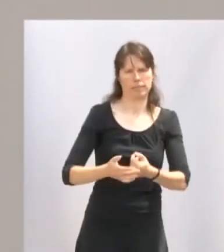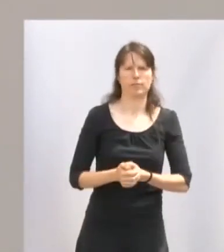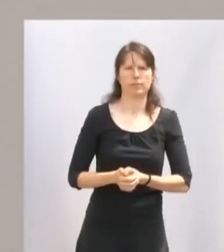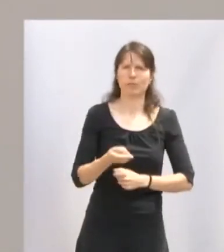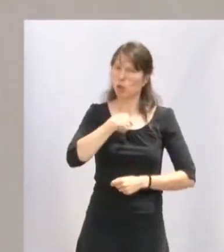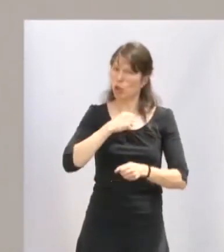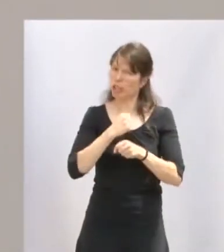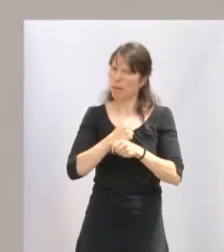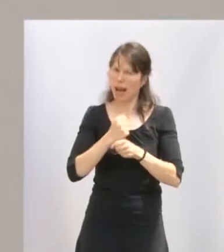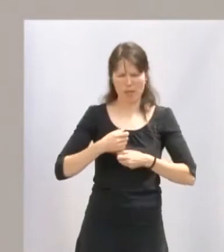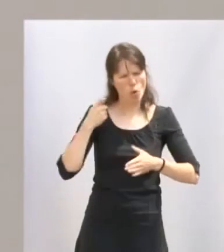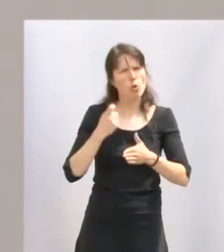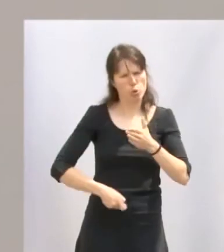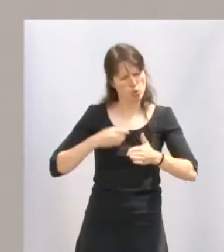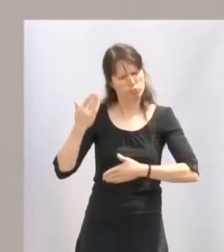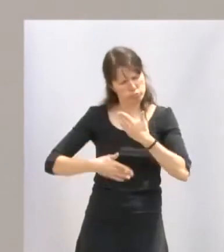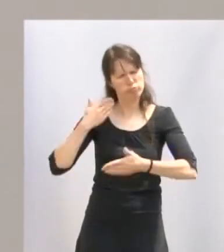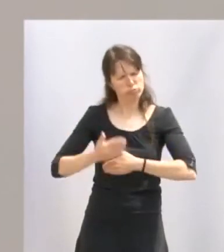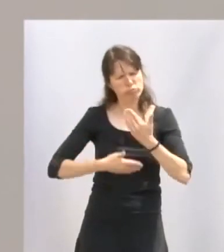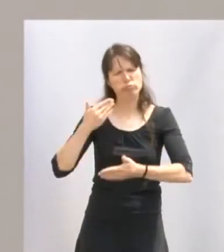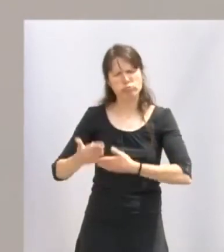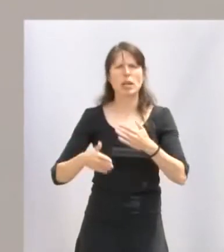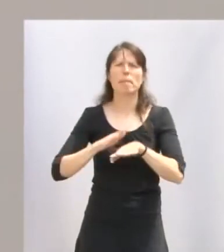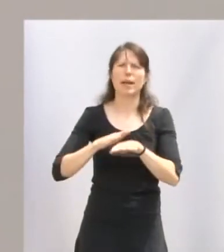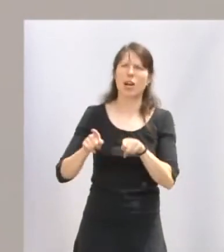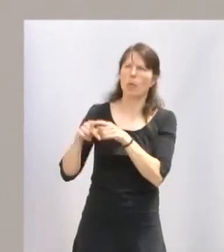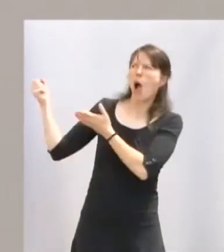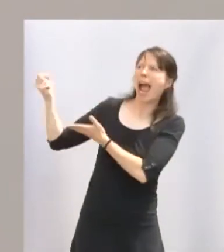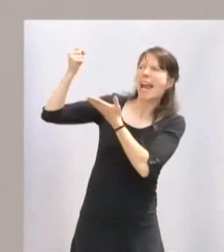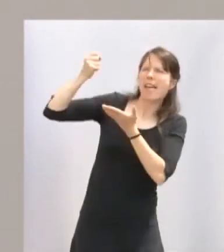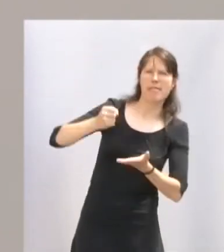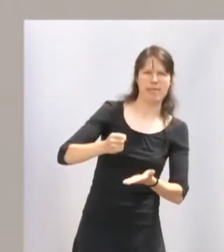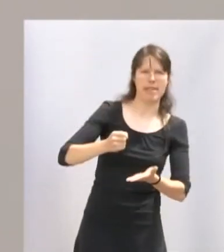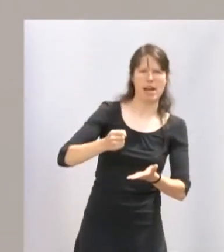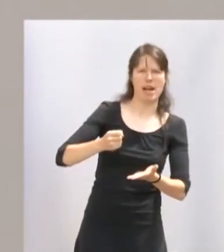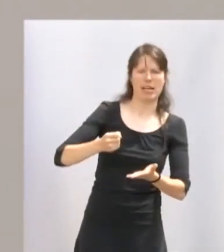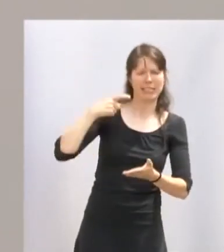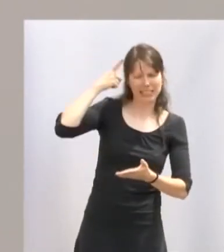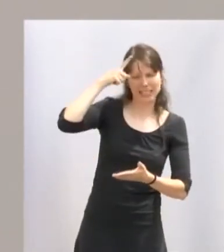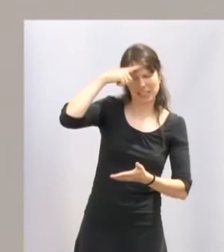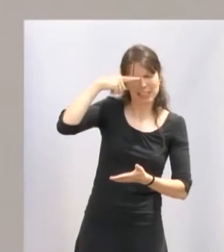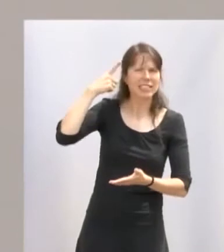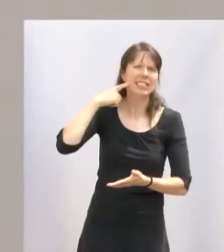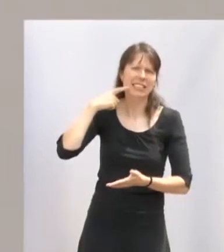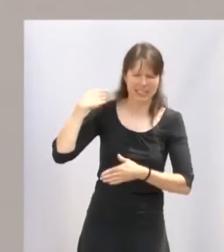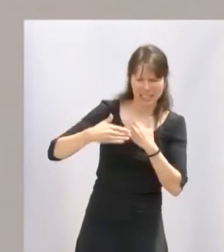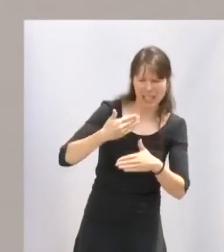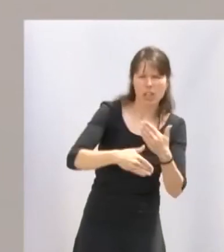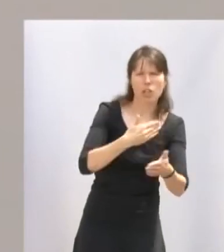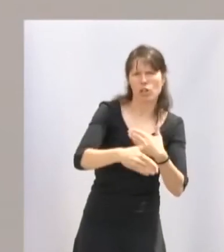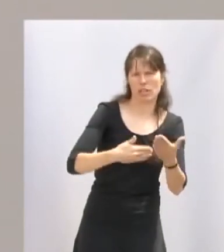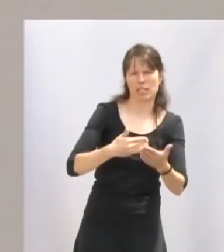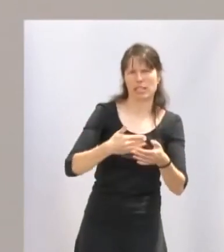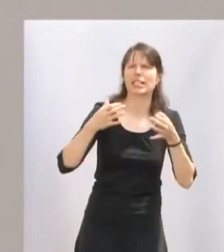trabajado incansablemente para que esta herencia de tradiciones forme parte del legado cultural de La Rioja desde 1942